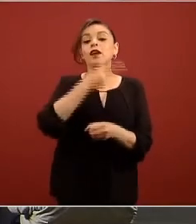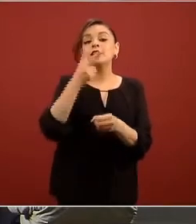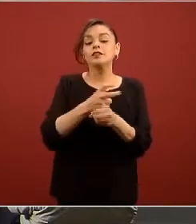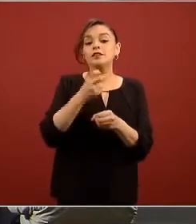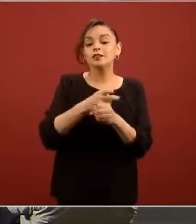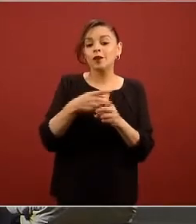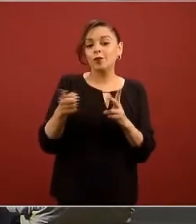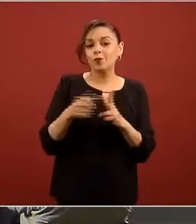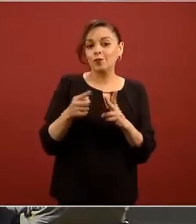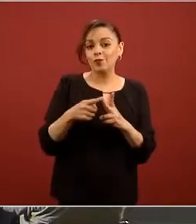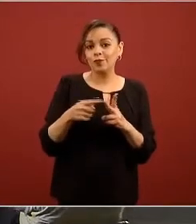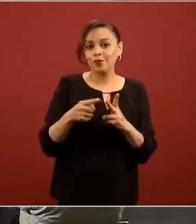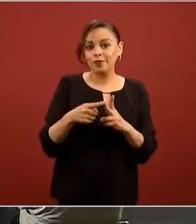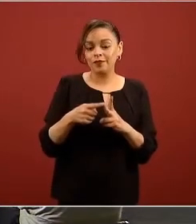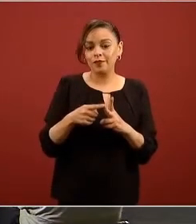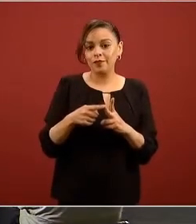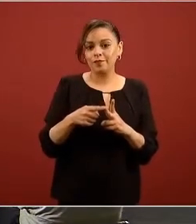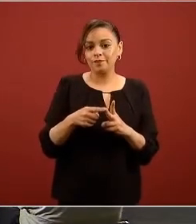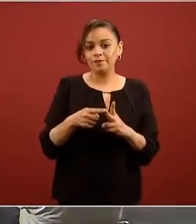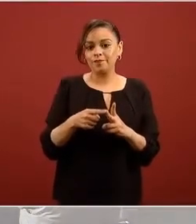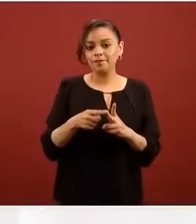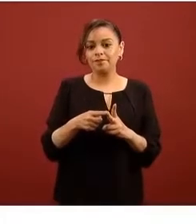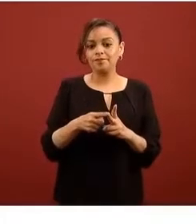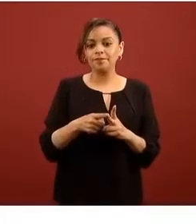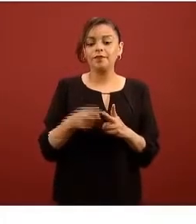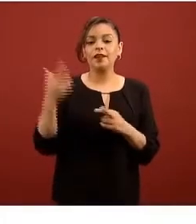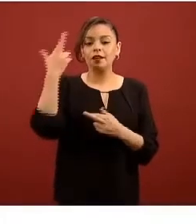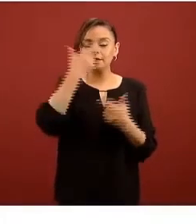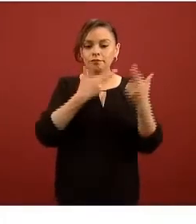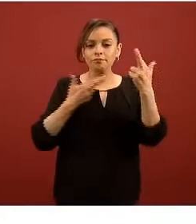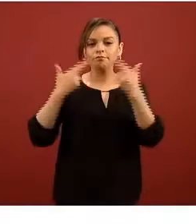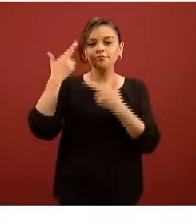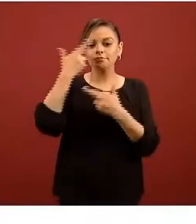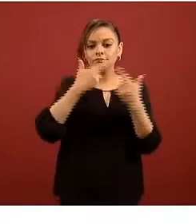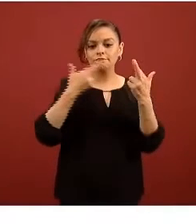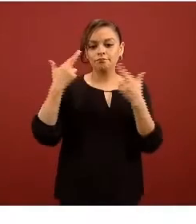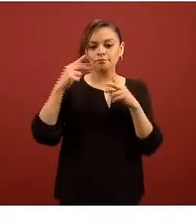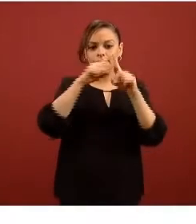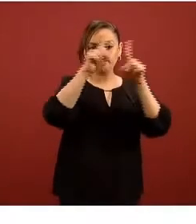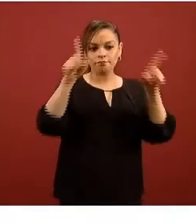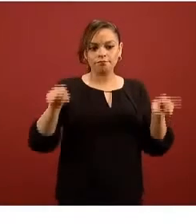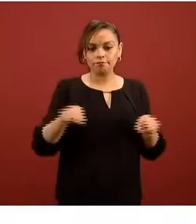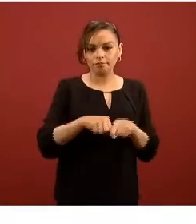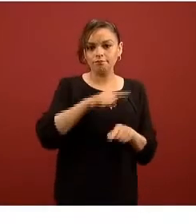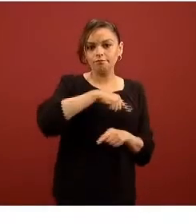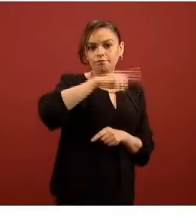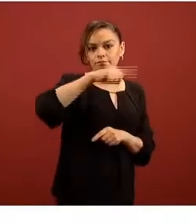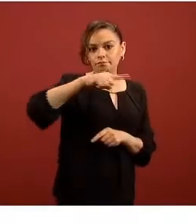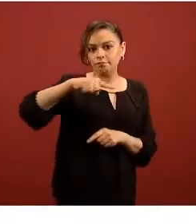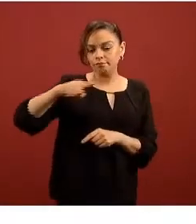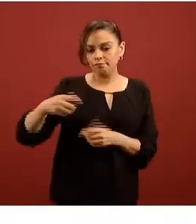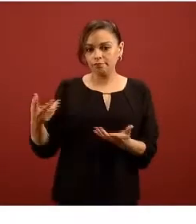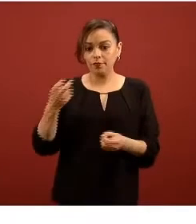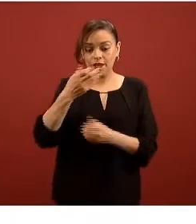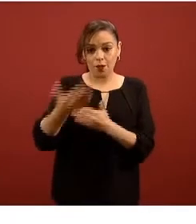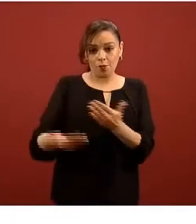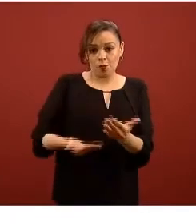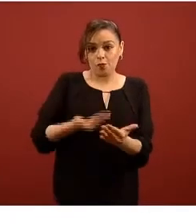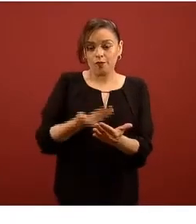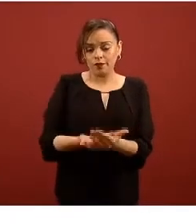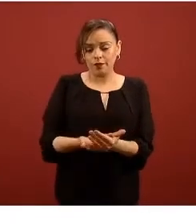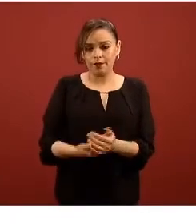estado acompañando revisando toda la base de ingeniería de esta propuesta es un modelo